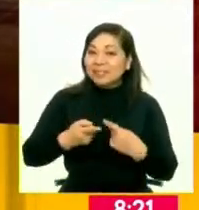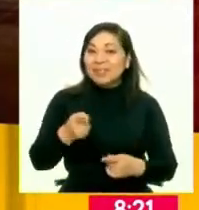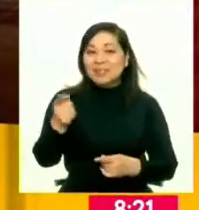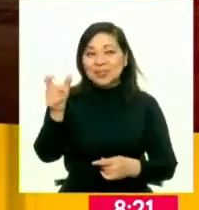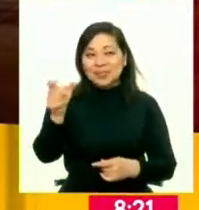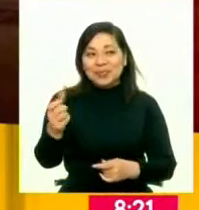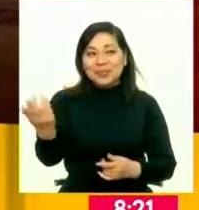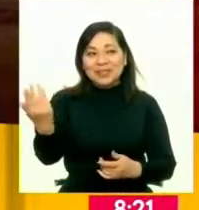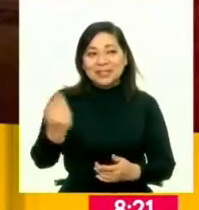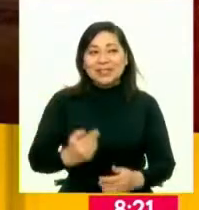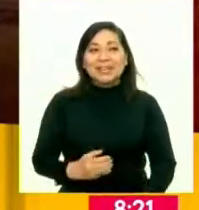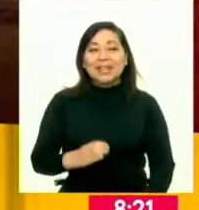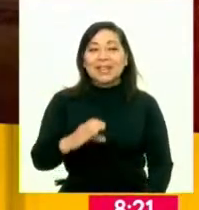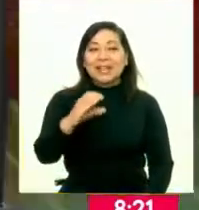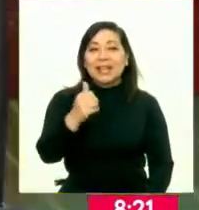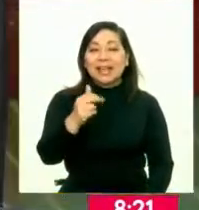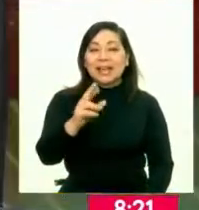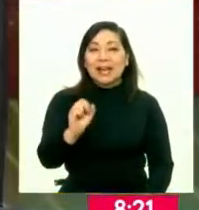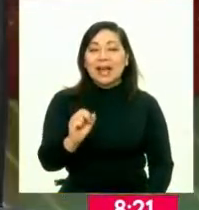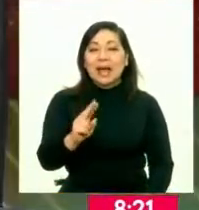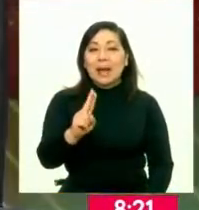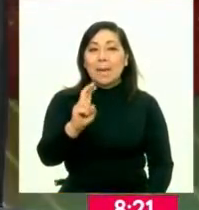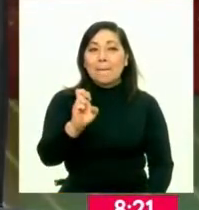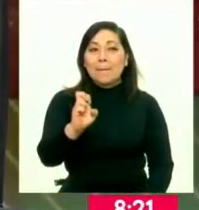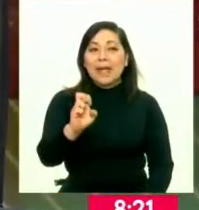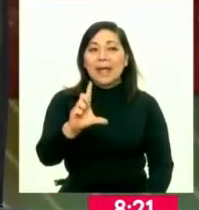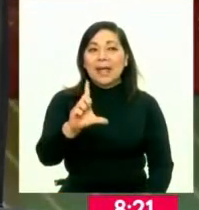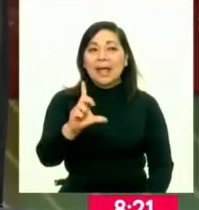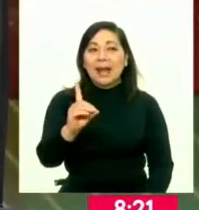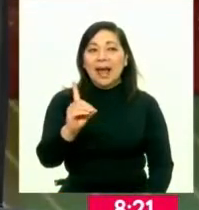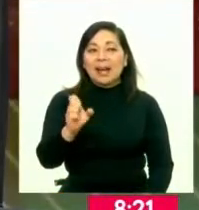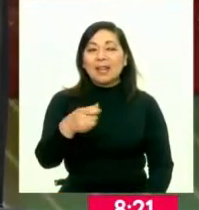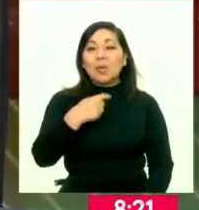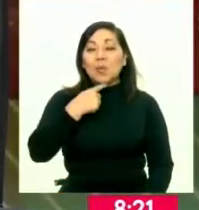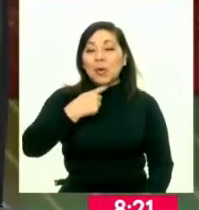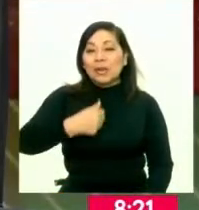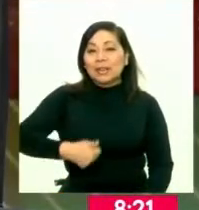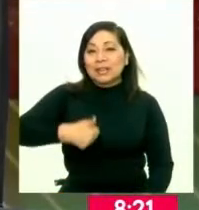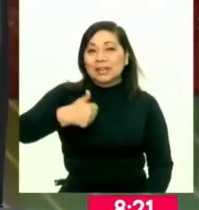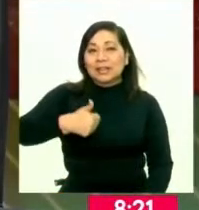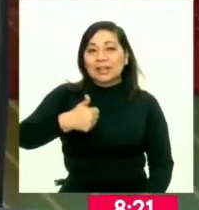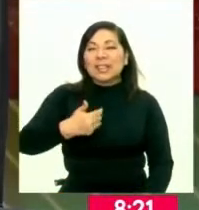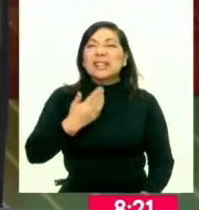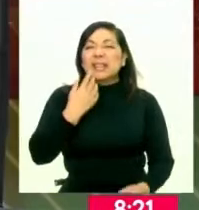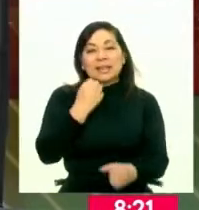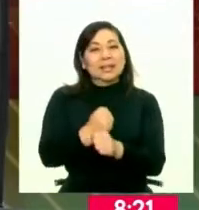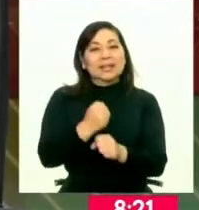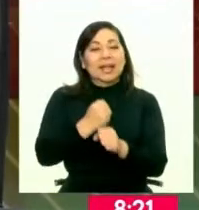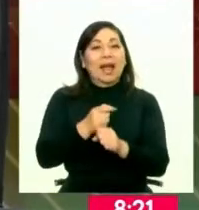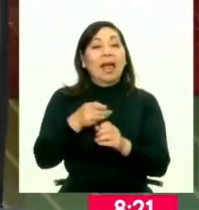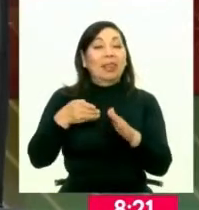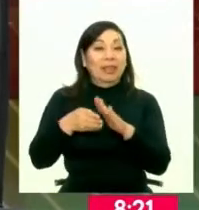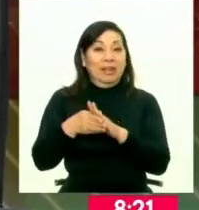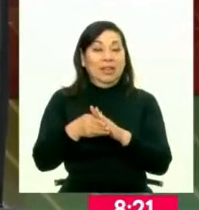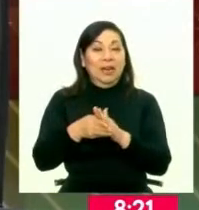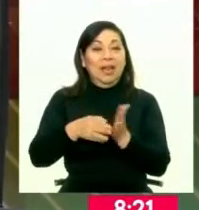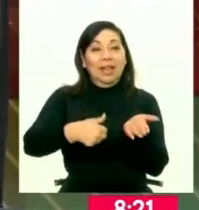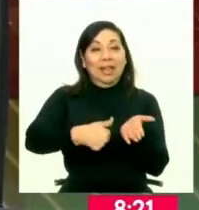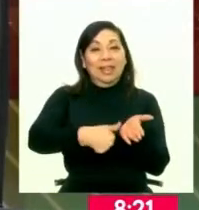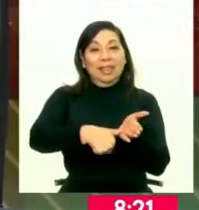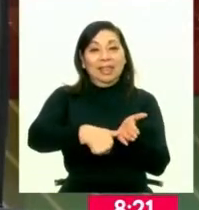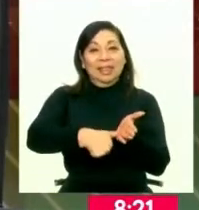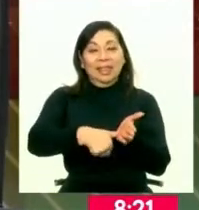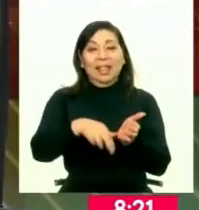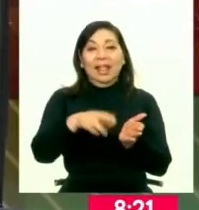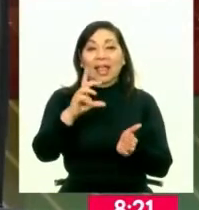invitada. Se encuentra con nosotros Carmen Velarde. Ella es directora, jefa nacional de la RENIEC, del Registro Nacional de Identificación y